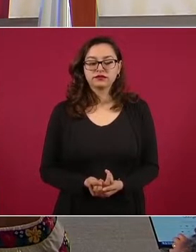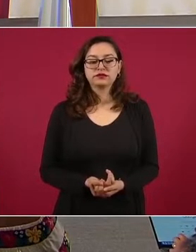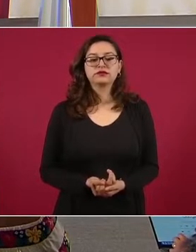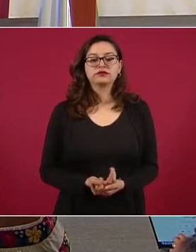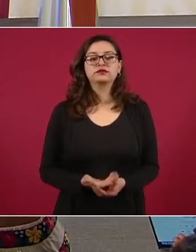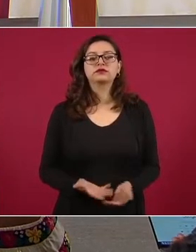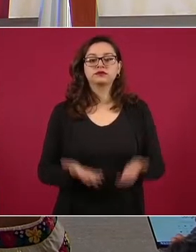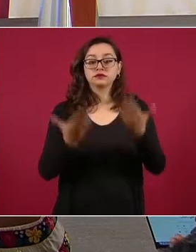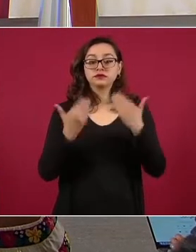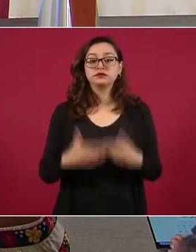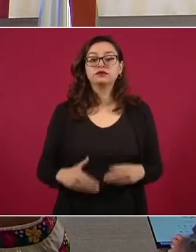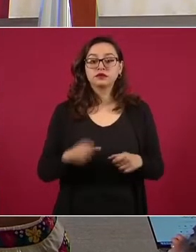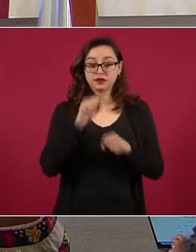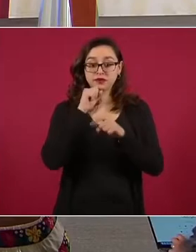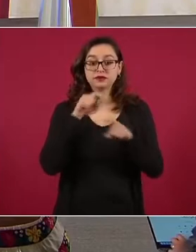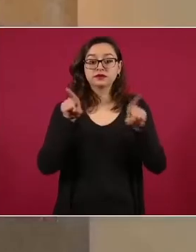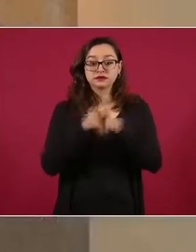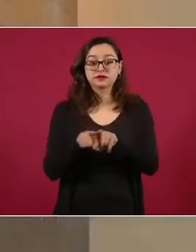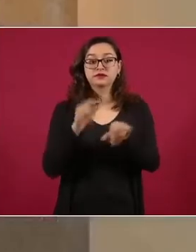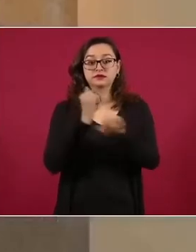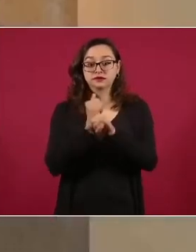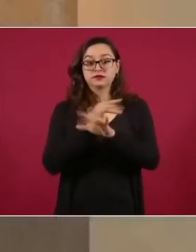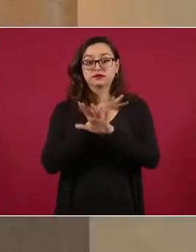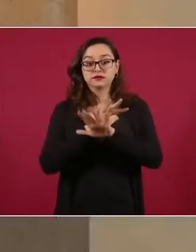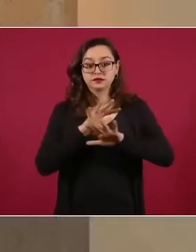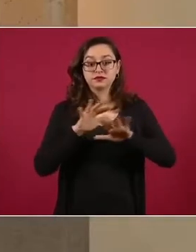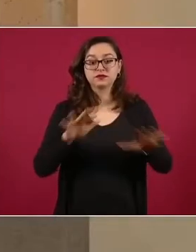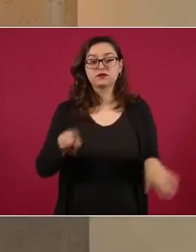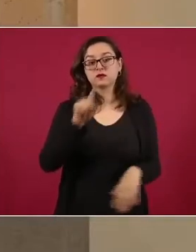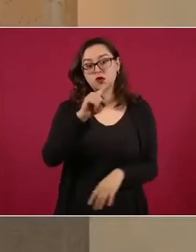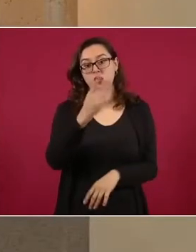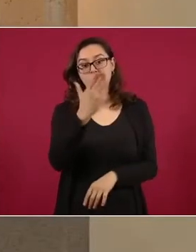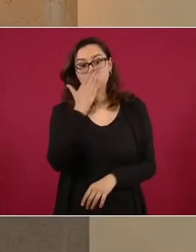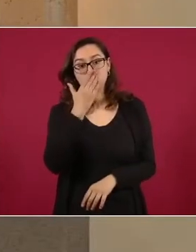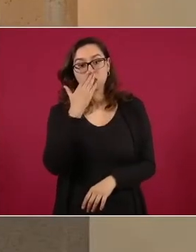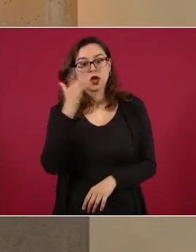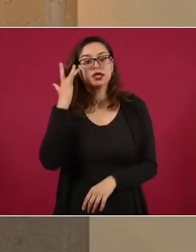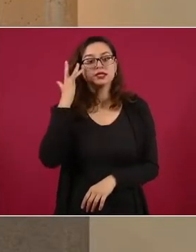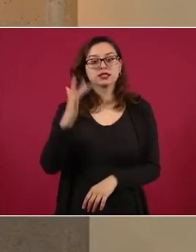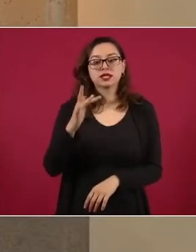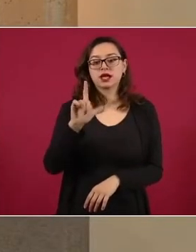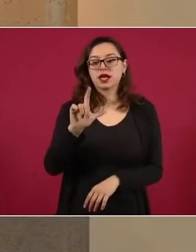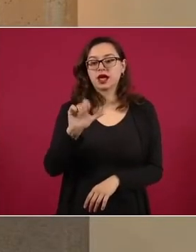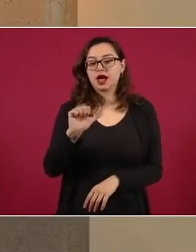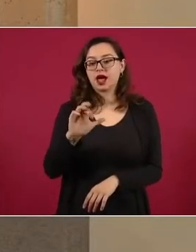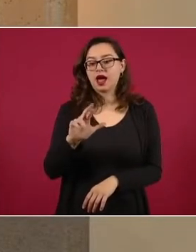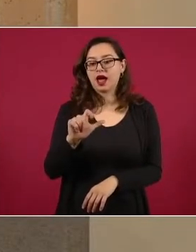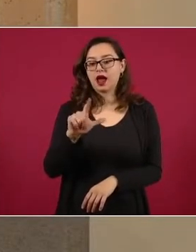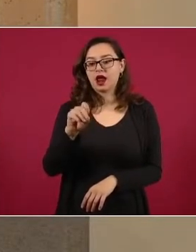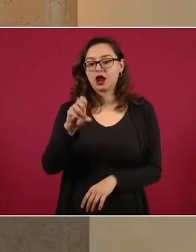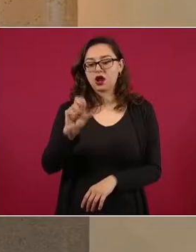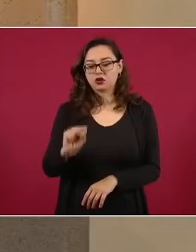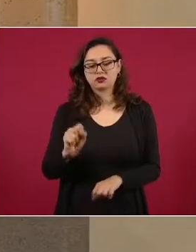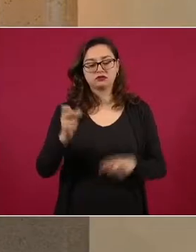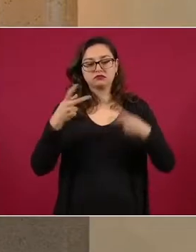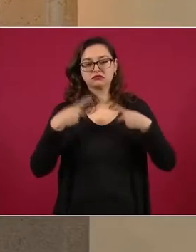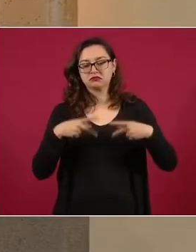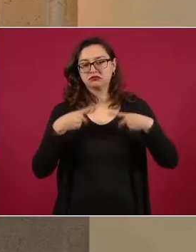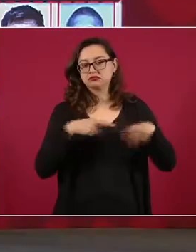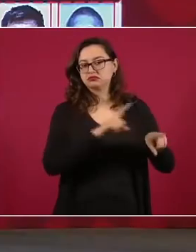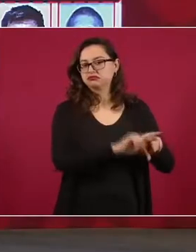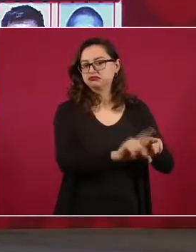También informar que en San Carlos, en Sonora, también fueron detenidos diferentes sujetos